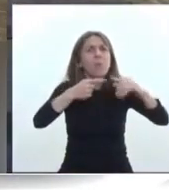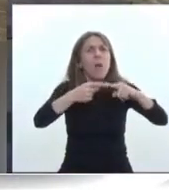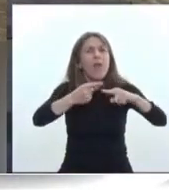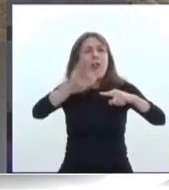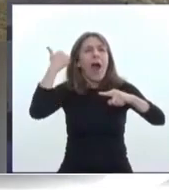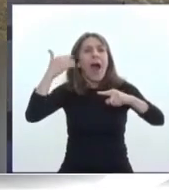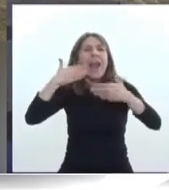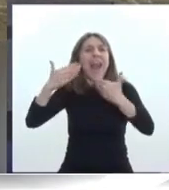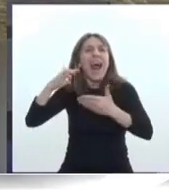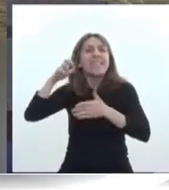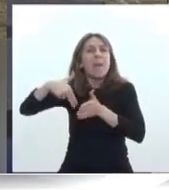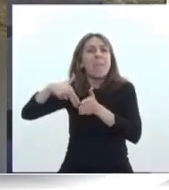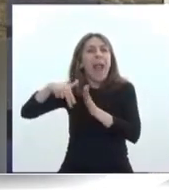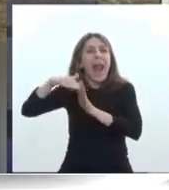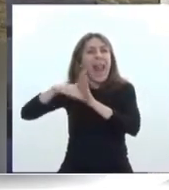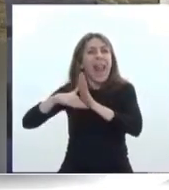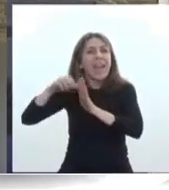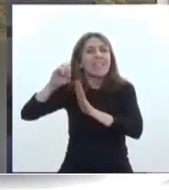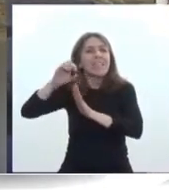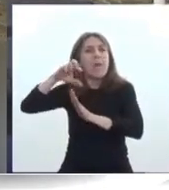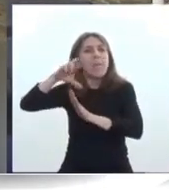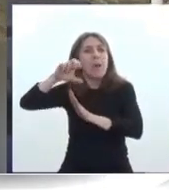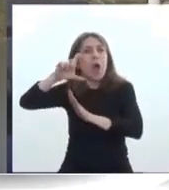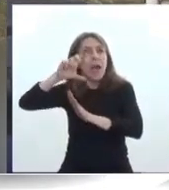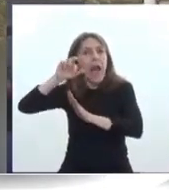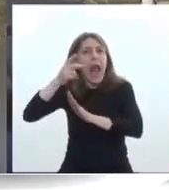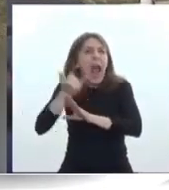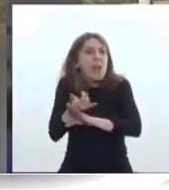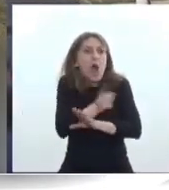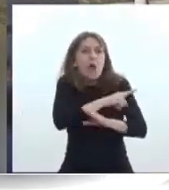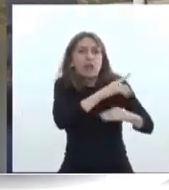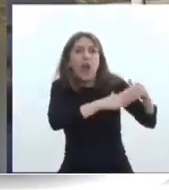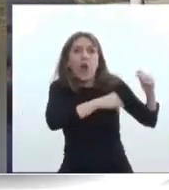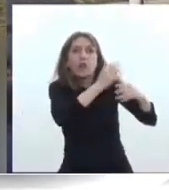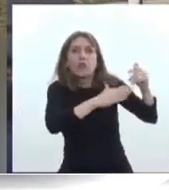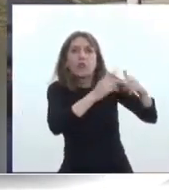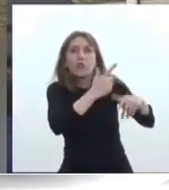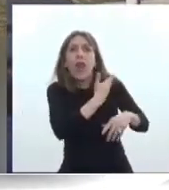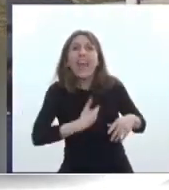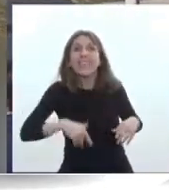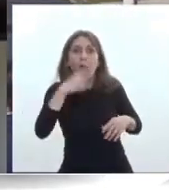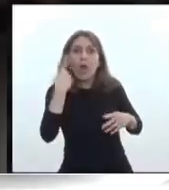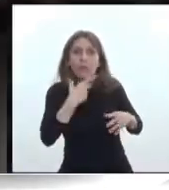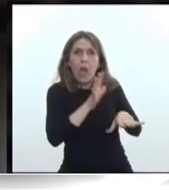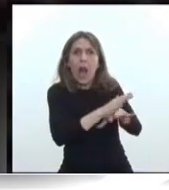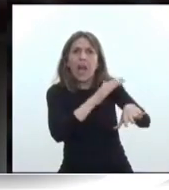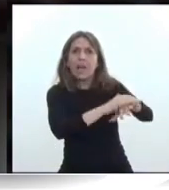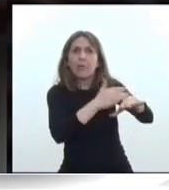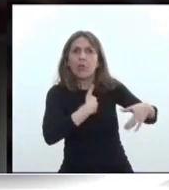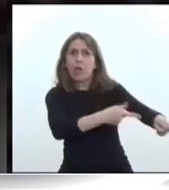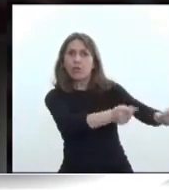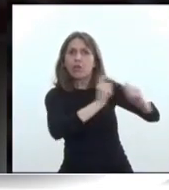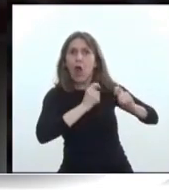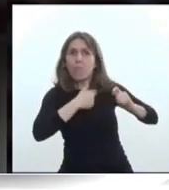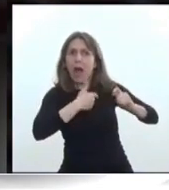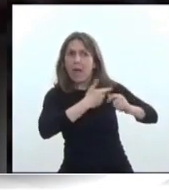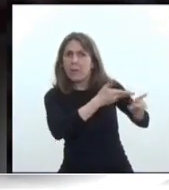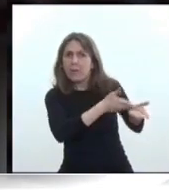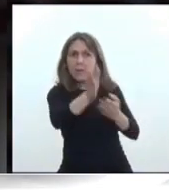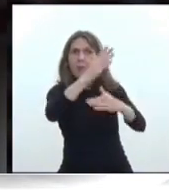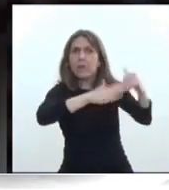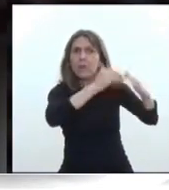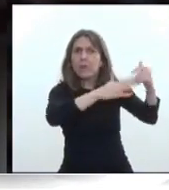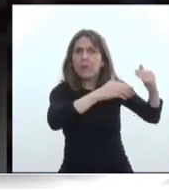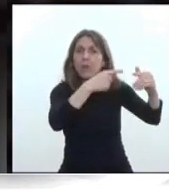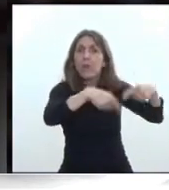Procrear, pero también hay obras que el Estado Nacional tomó por su cuenta, en provincias donde a la gente le